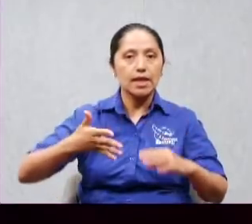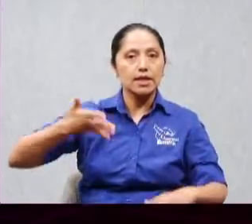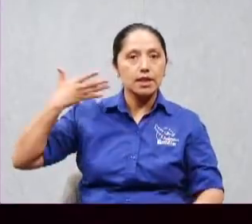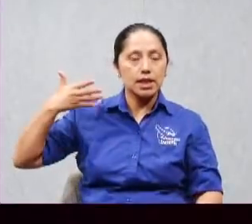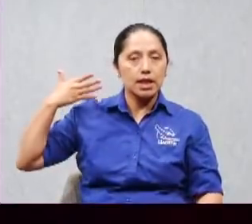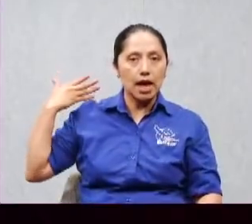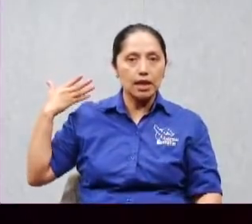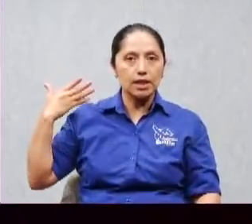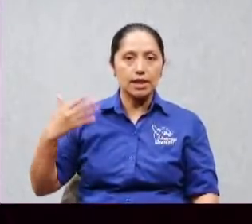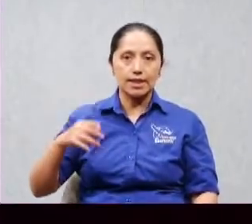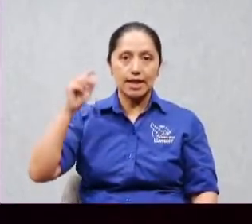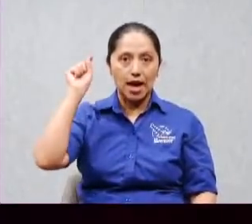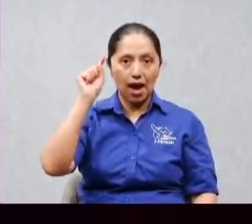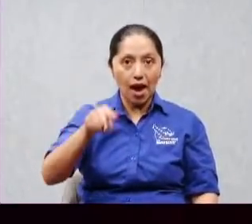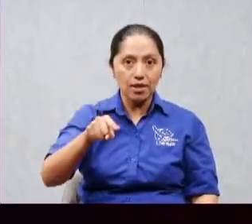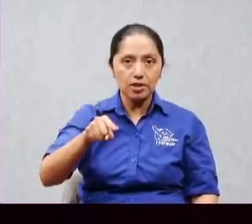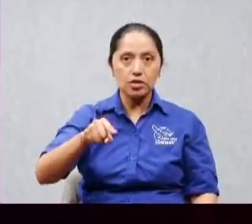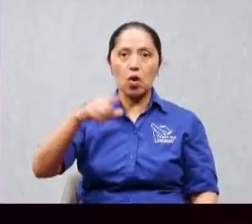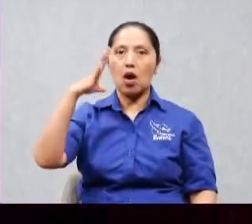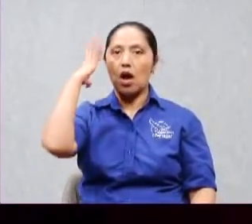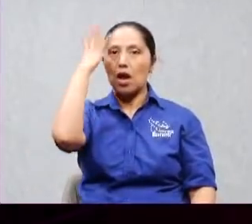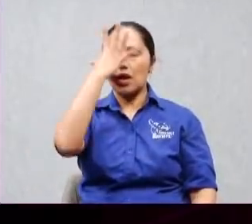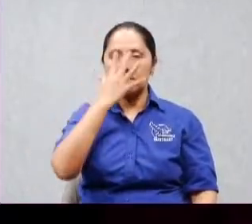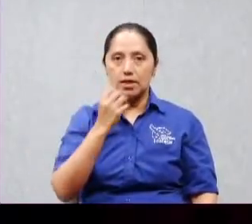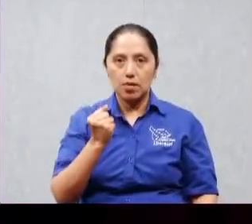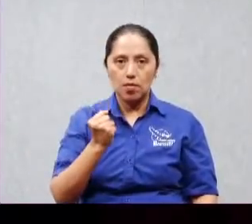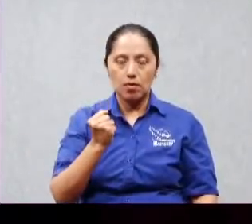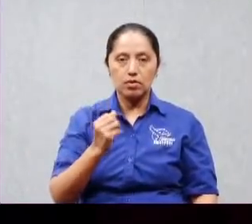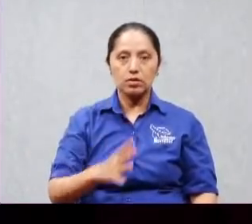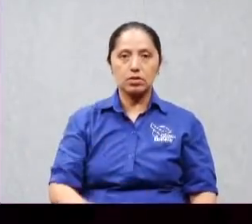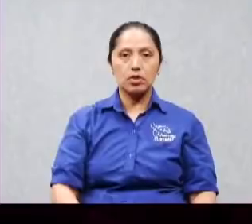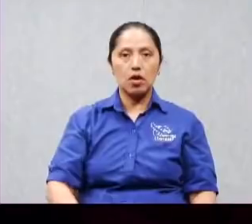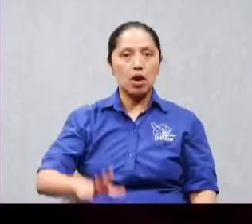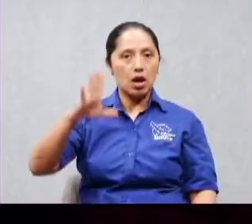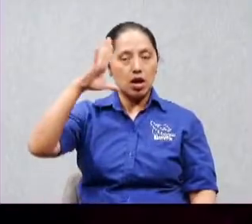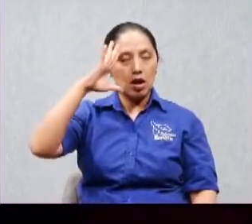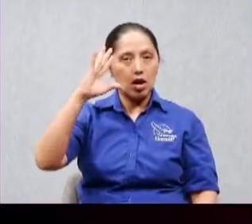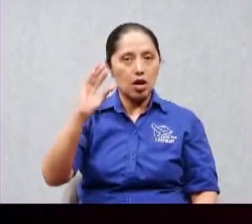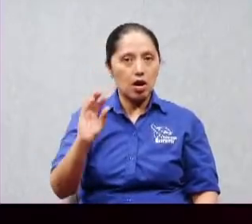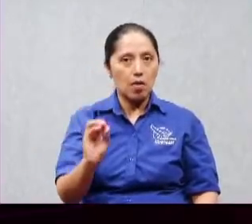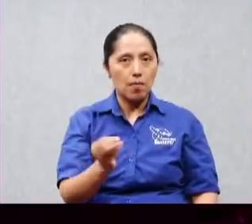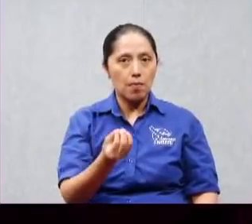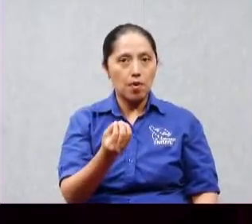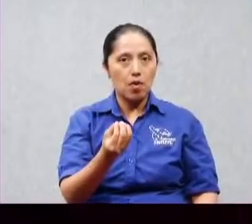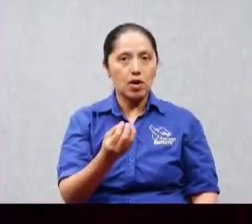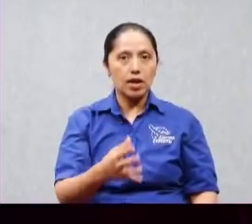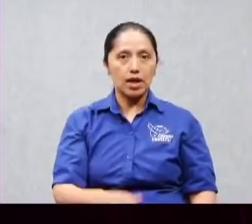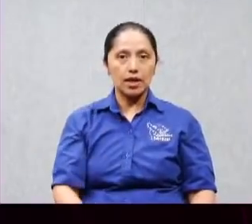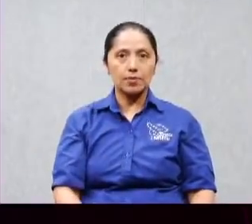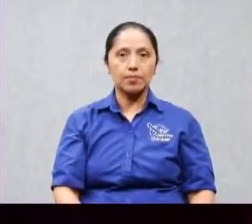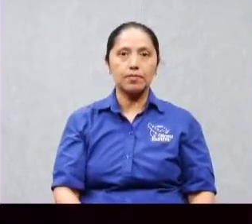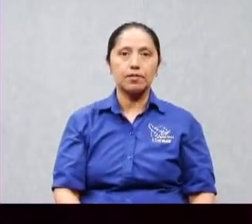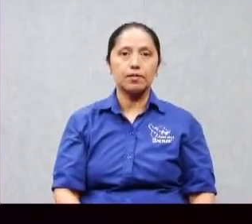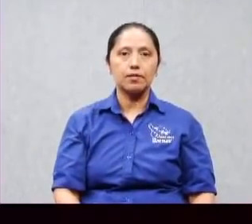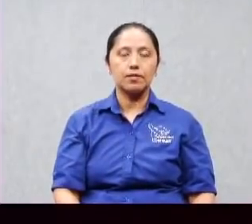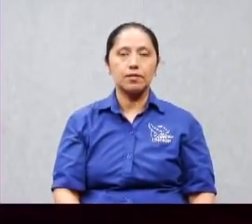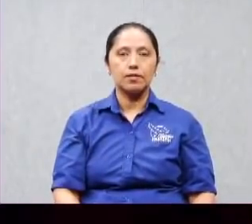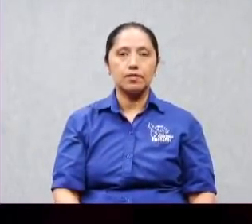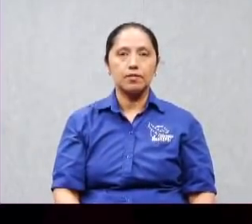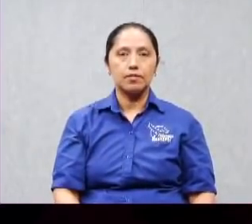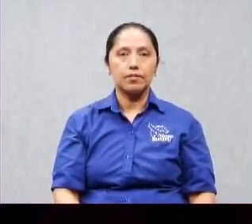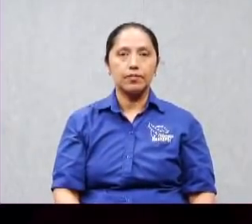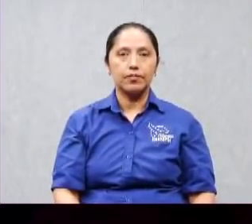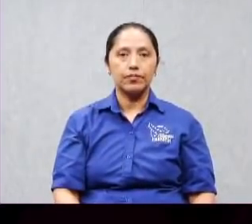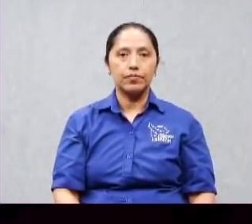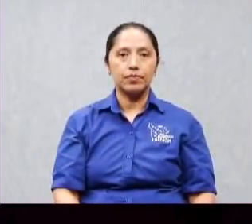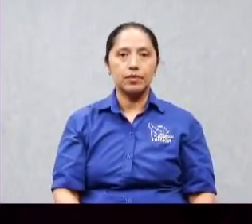por qué? porque aquí hace énfasis bueno y en todas las versiones hace énfasis que